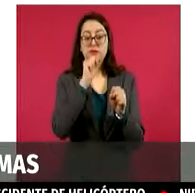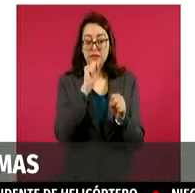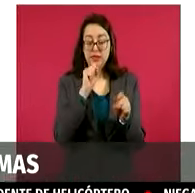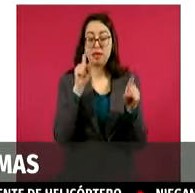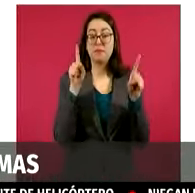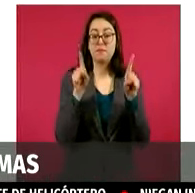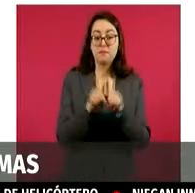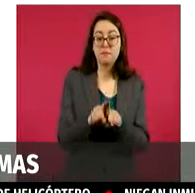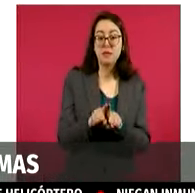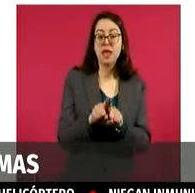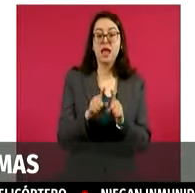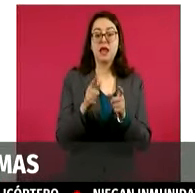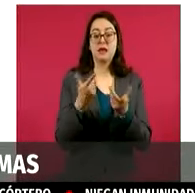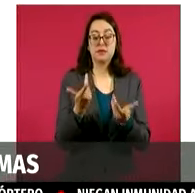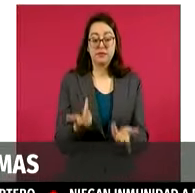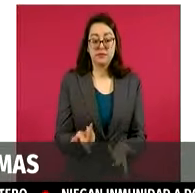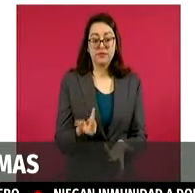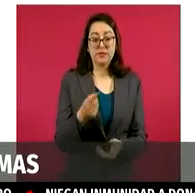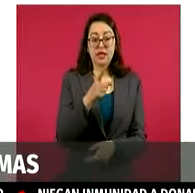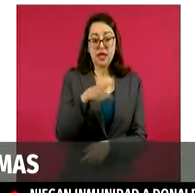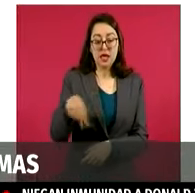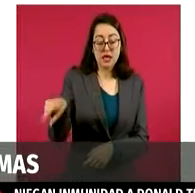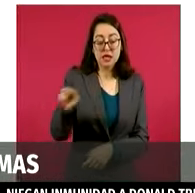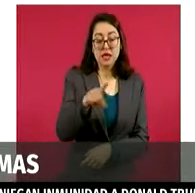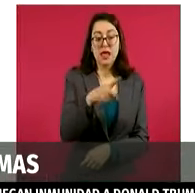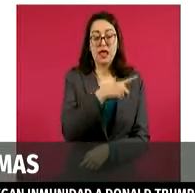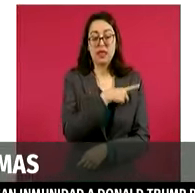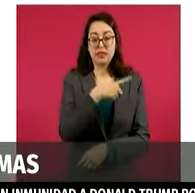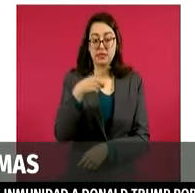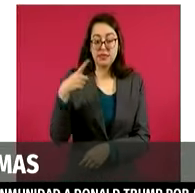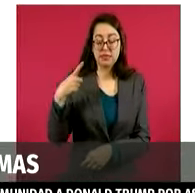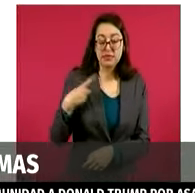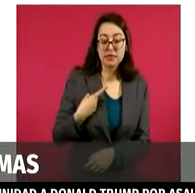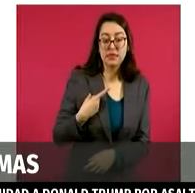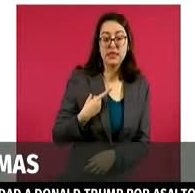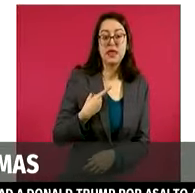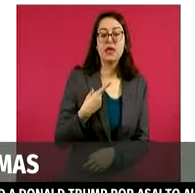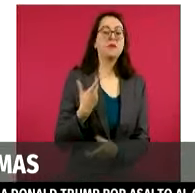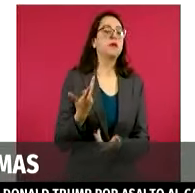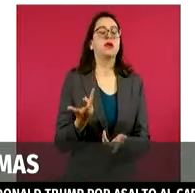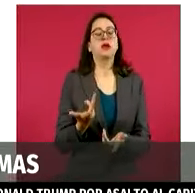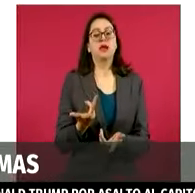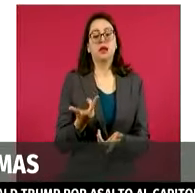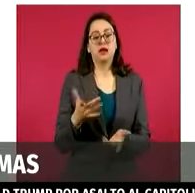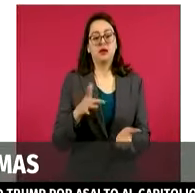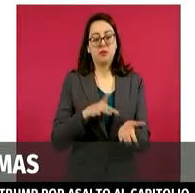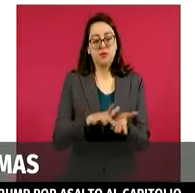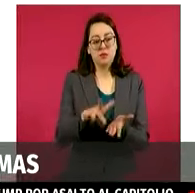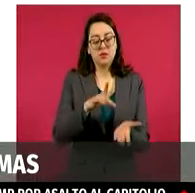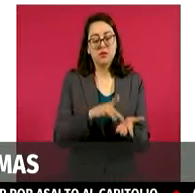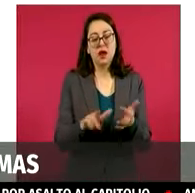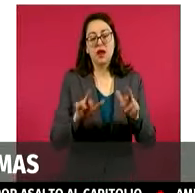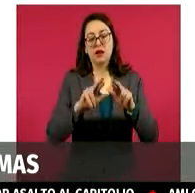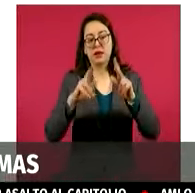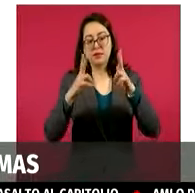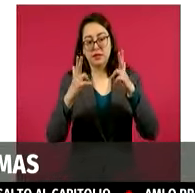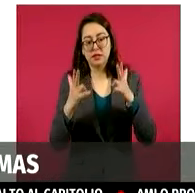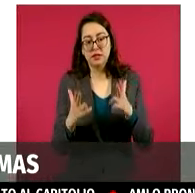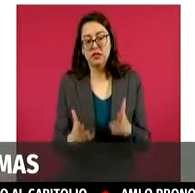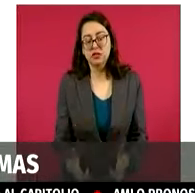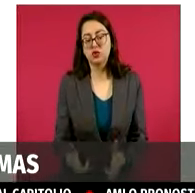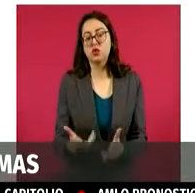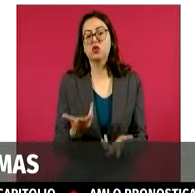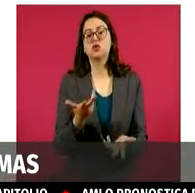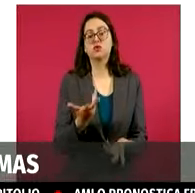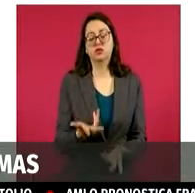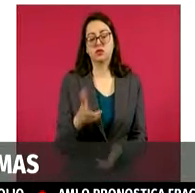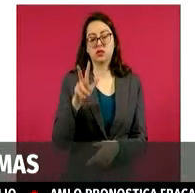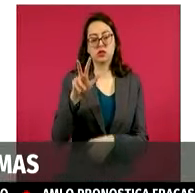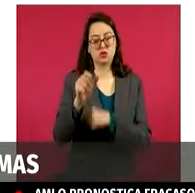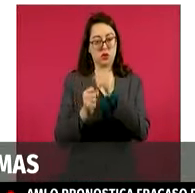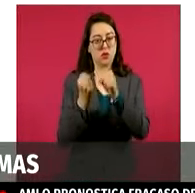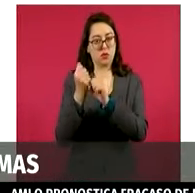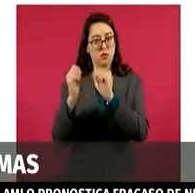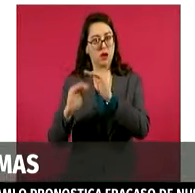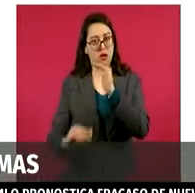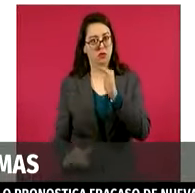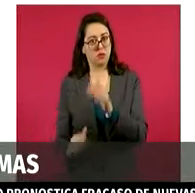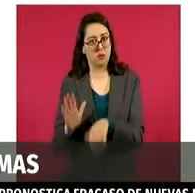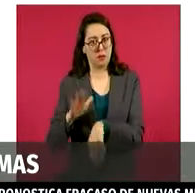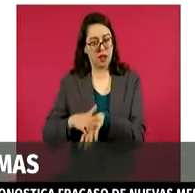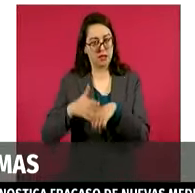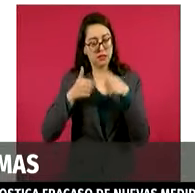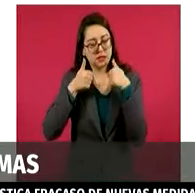Nacional, pero también las razones por las que ha crecido. Es decir, legislativamente en dotarle cada vez más de más y más